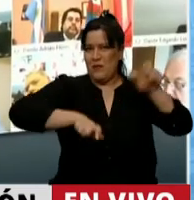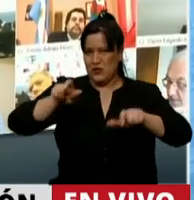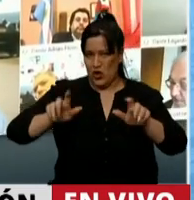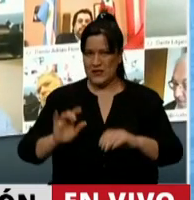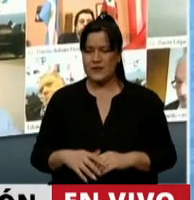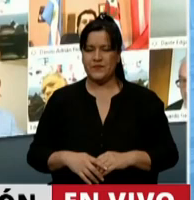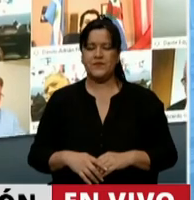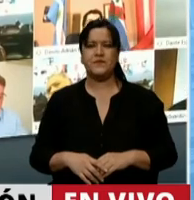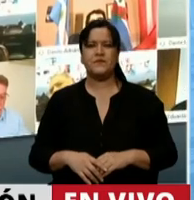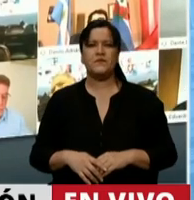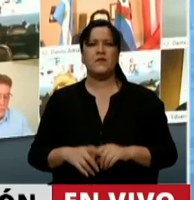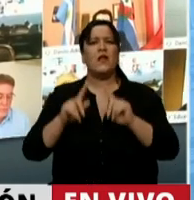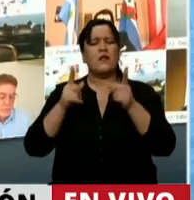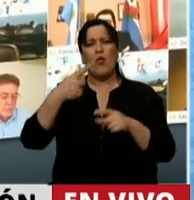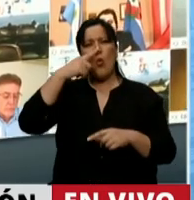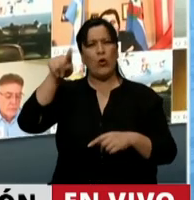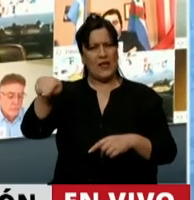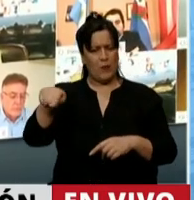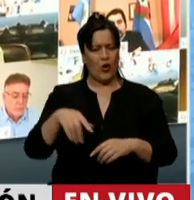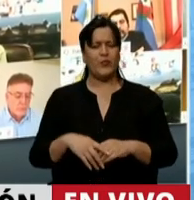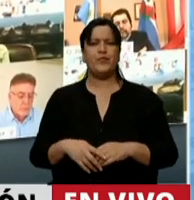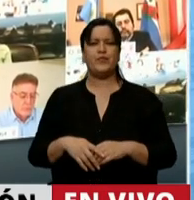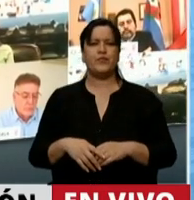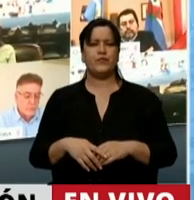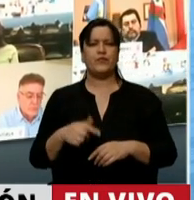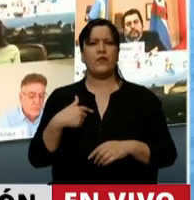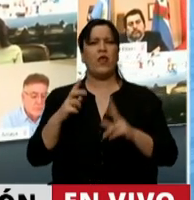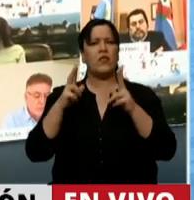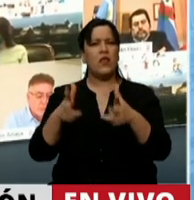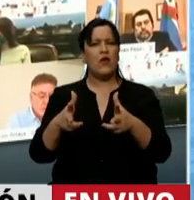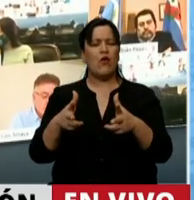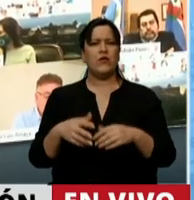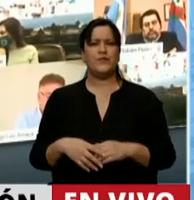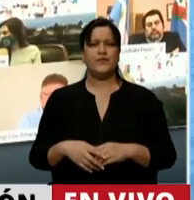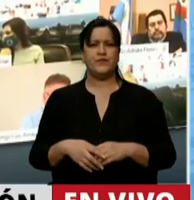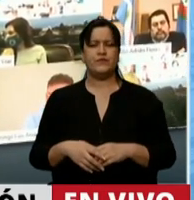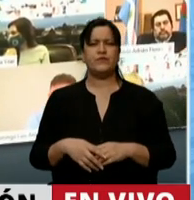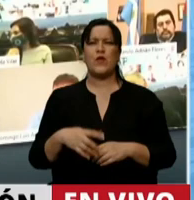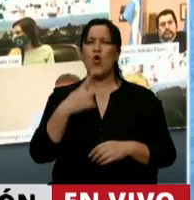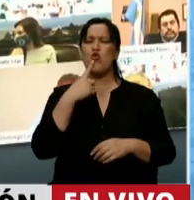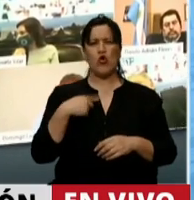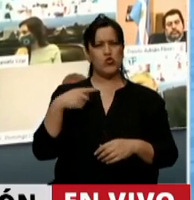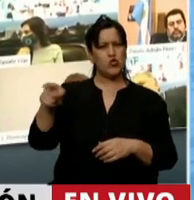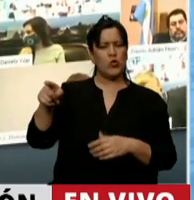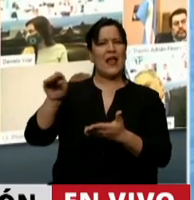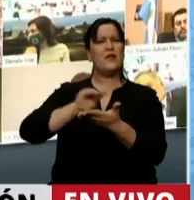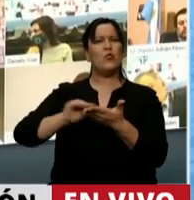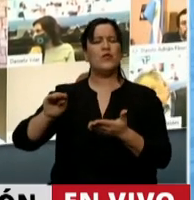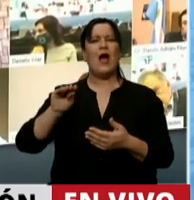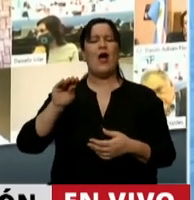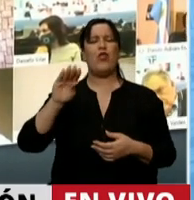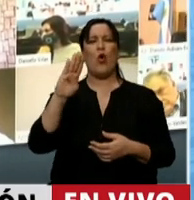Sí. Y después, por último, hago referencia a una consulta que había hecho el Diputado Buca